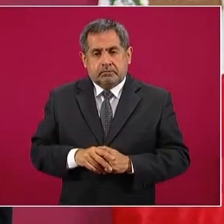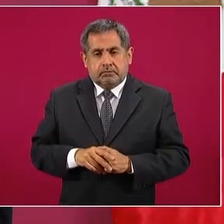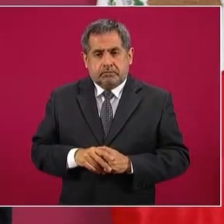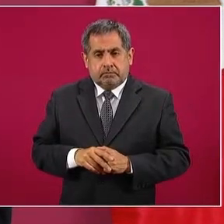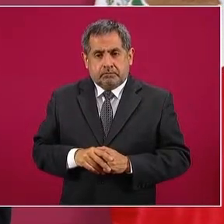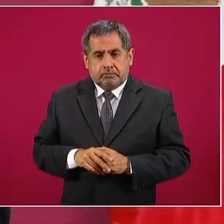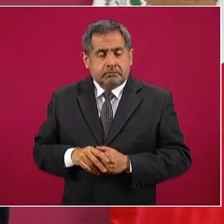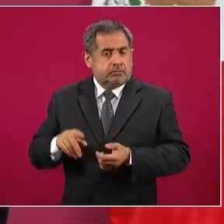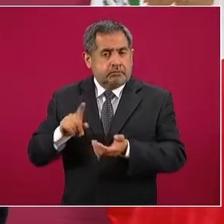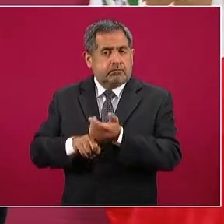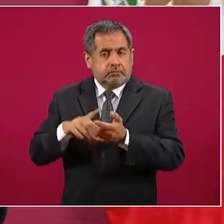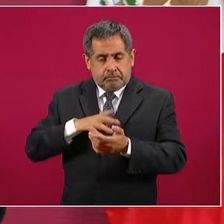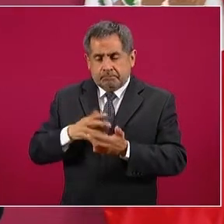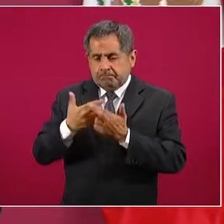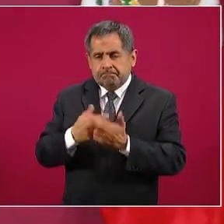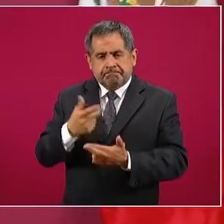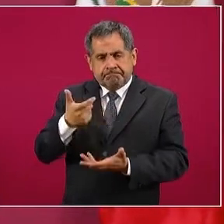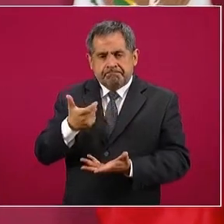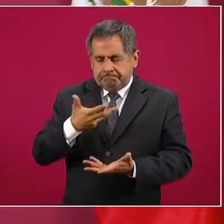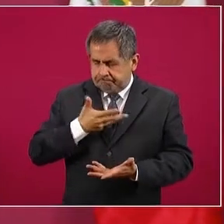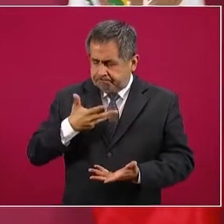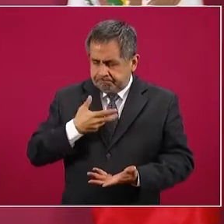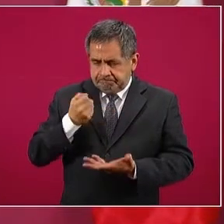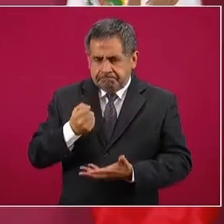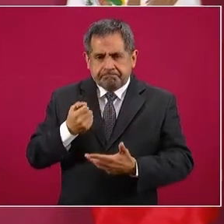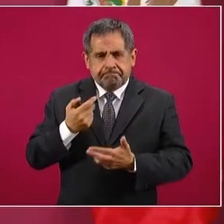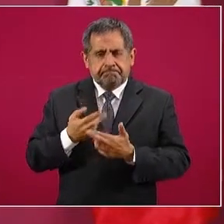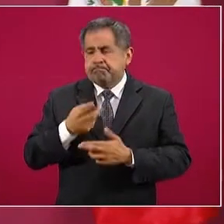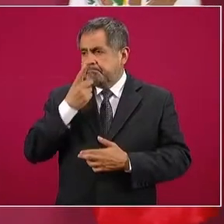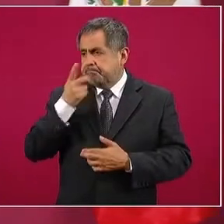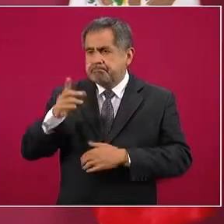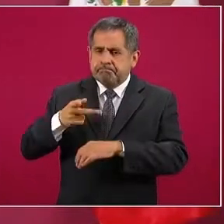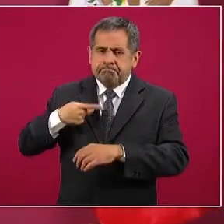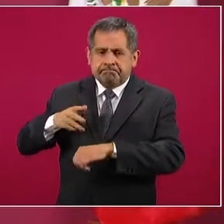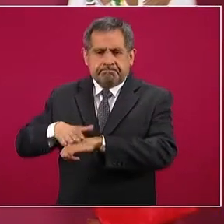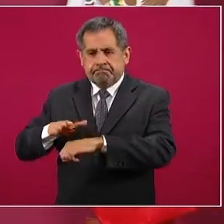Tenemos los fondos, decirle a la gente.